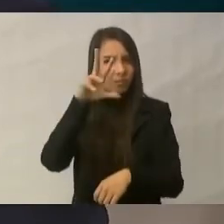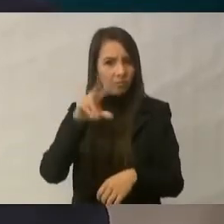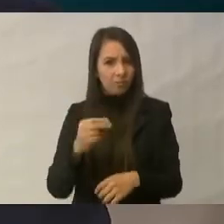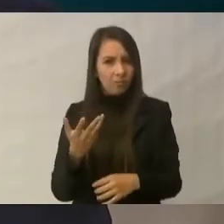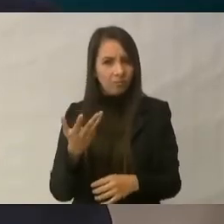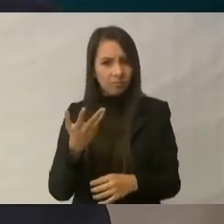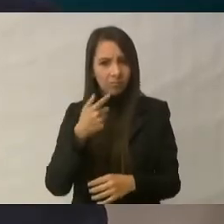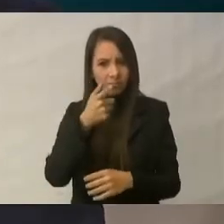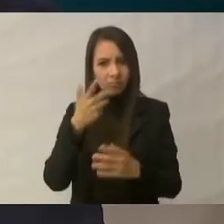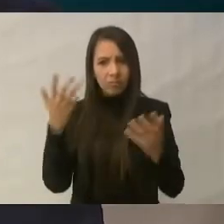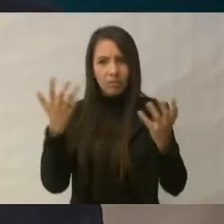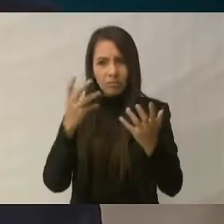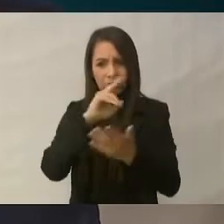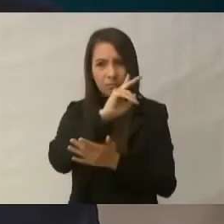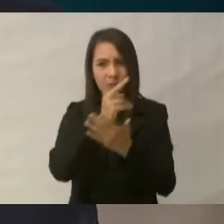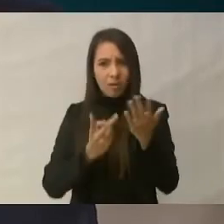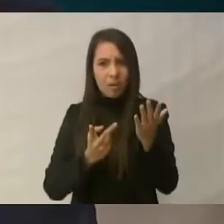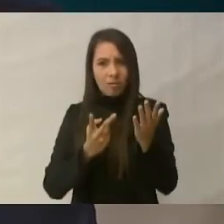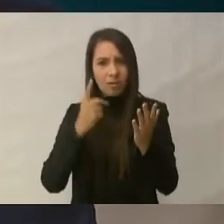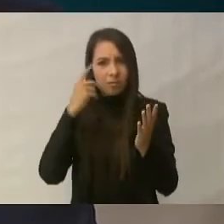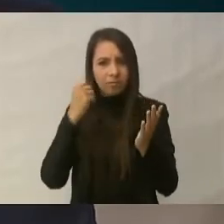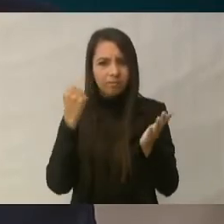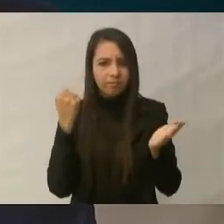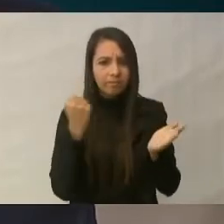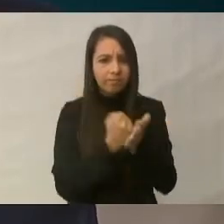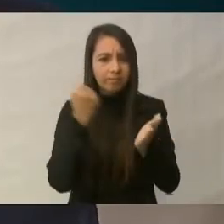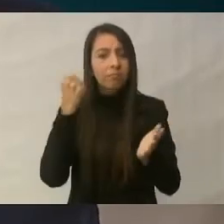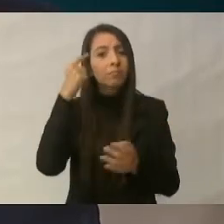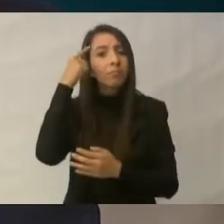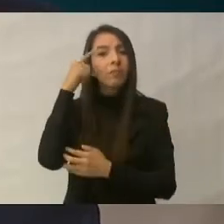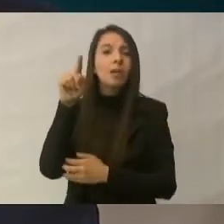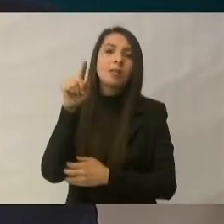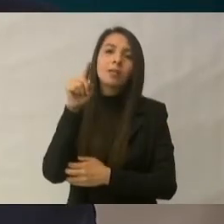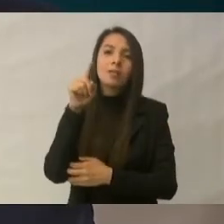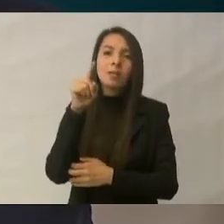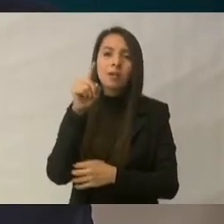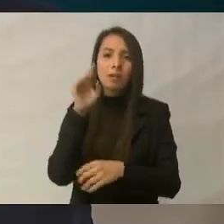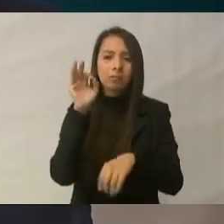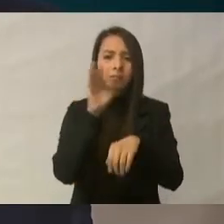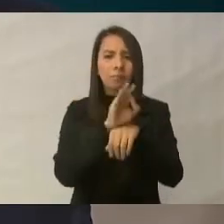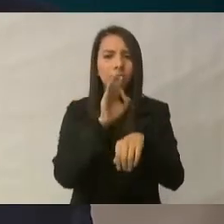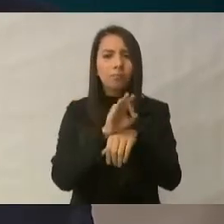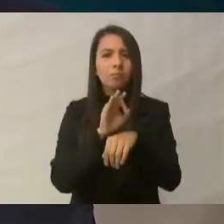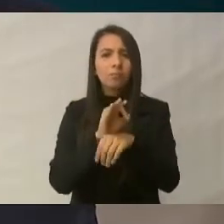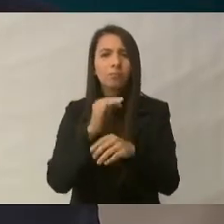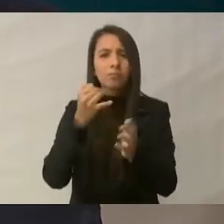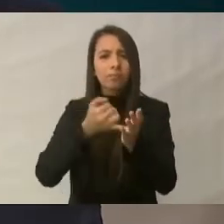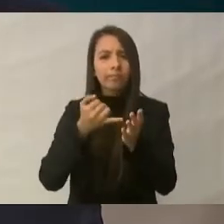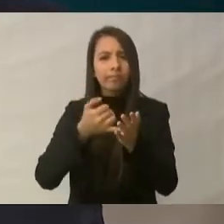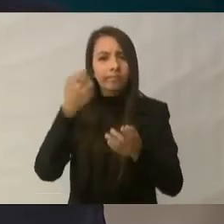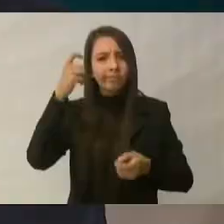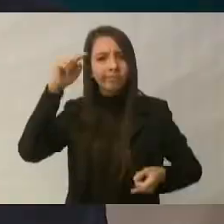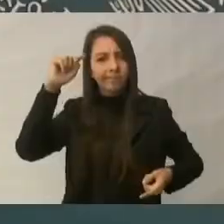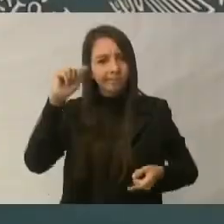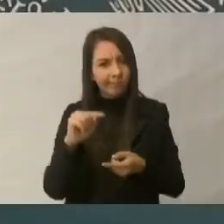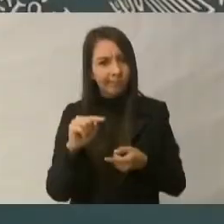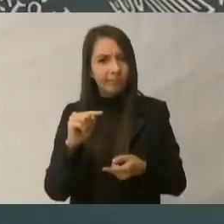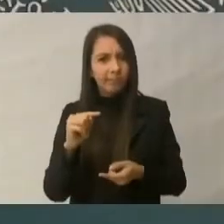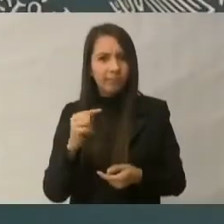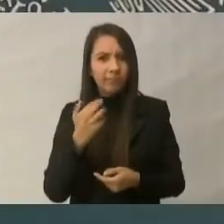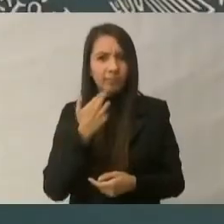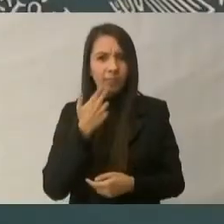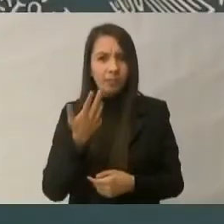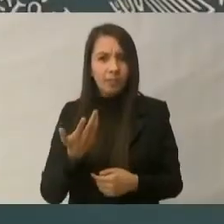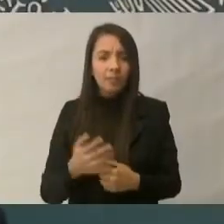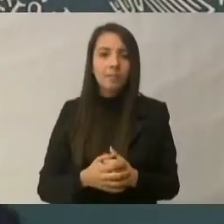programa de estímulos fiscales en la frontera y decidimos hacerlo. Me